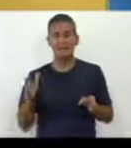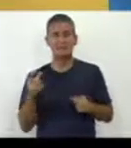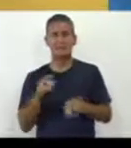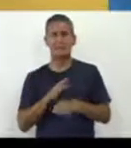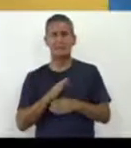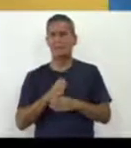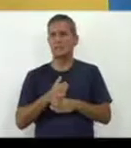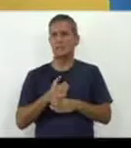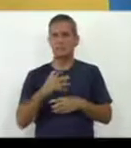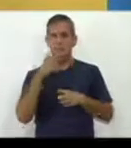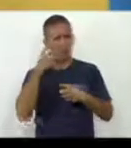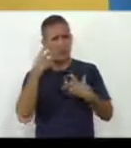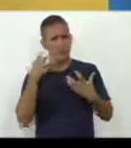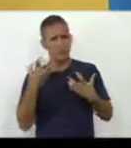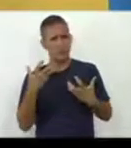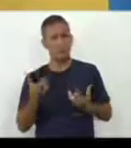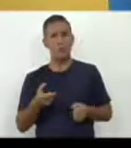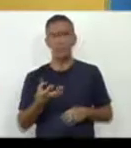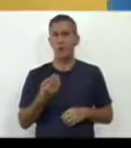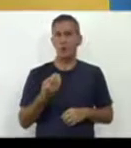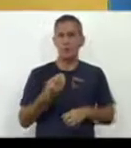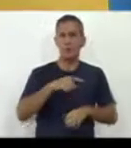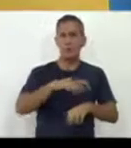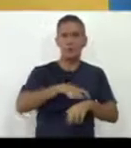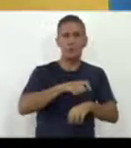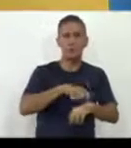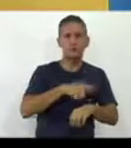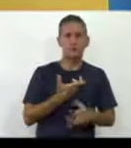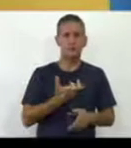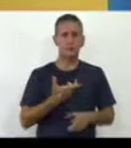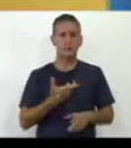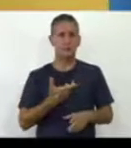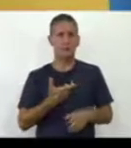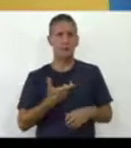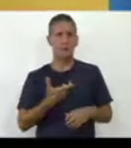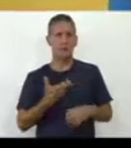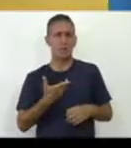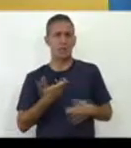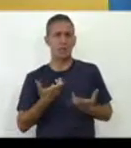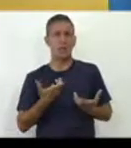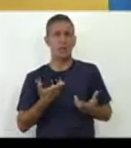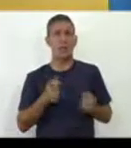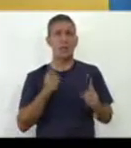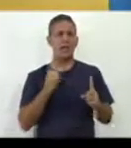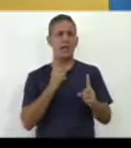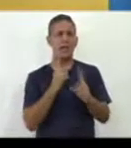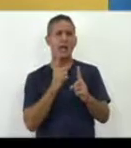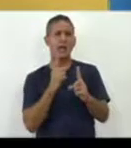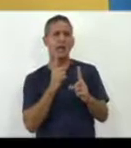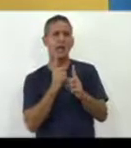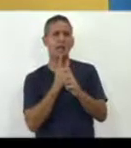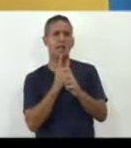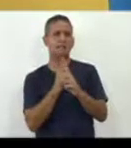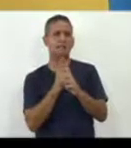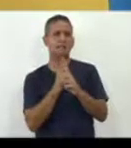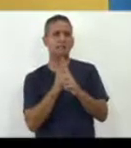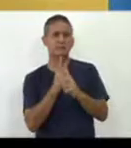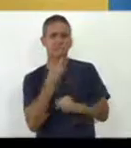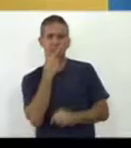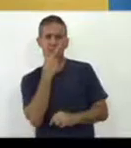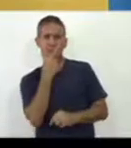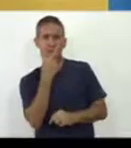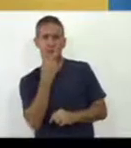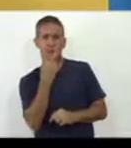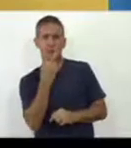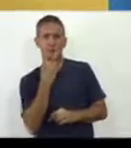mucho tiempo o un tiempo exagerado al contacto y a la observación